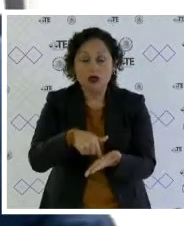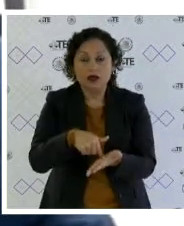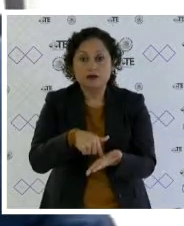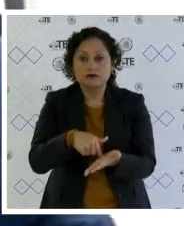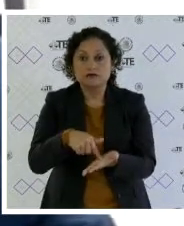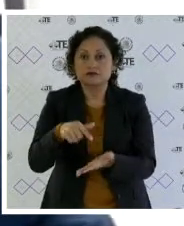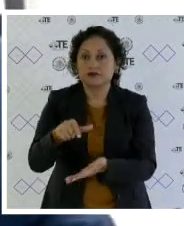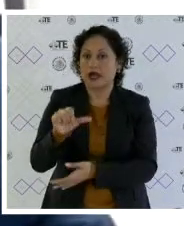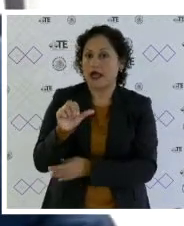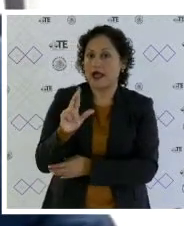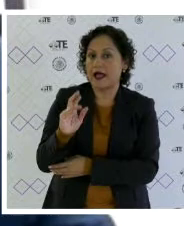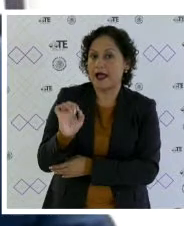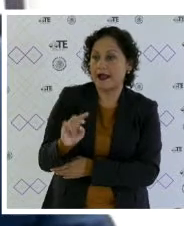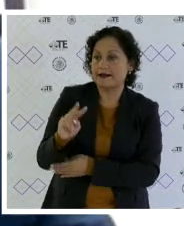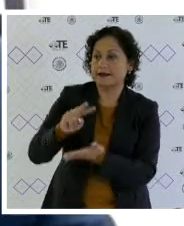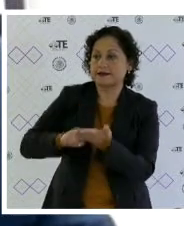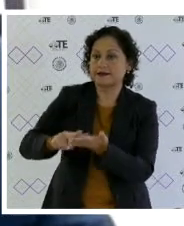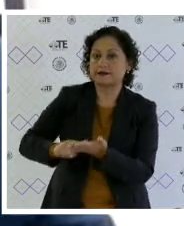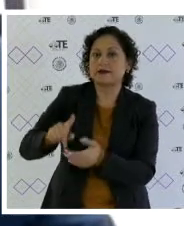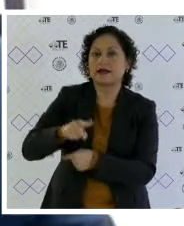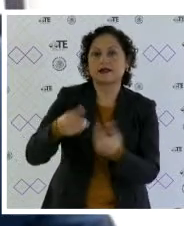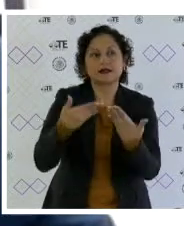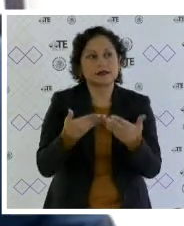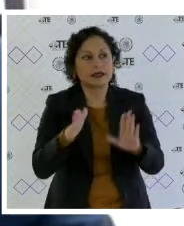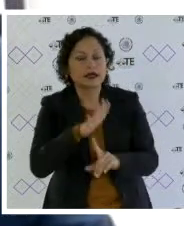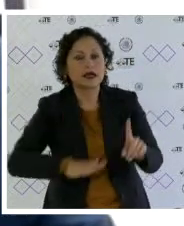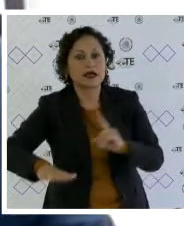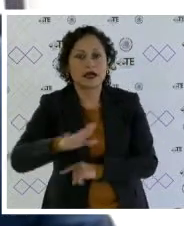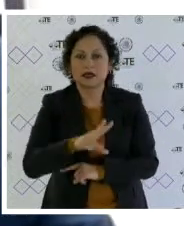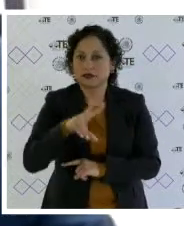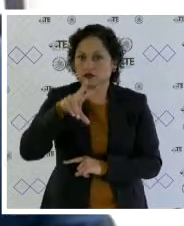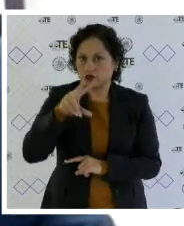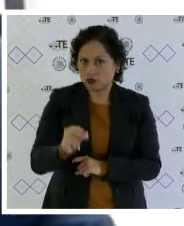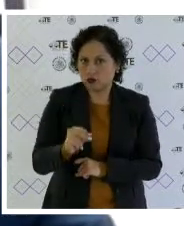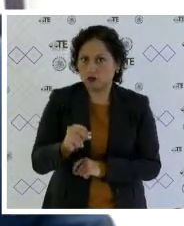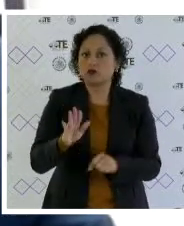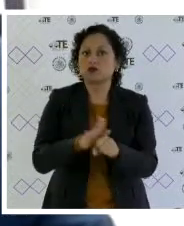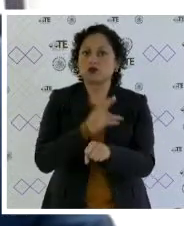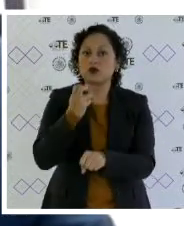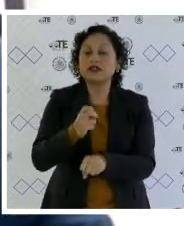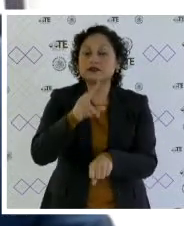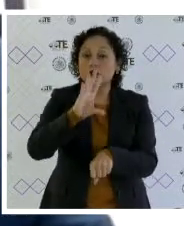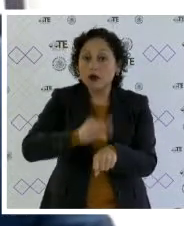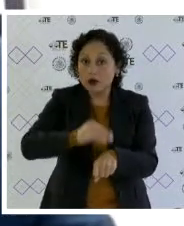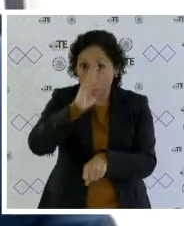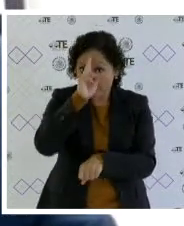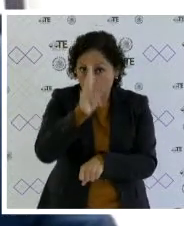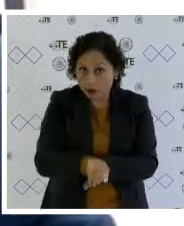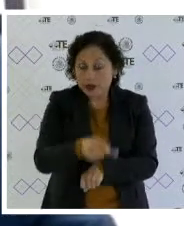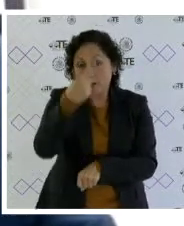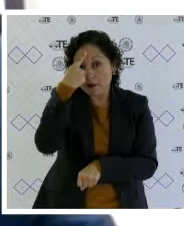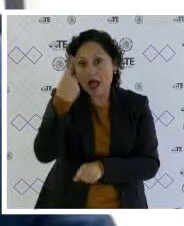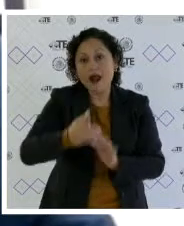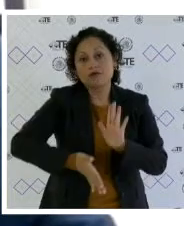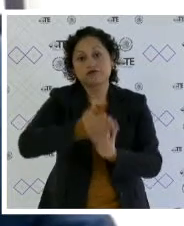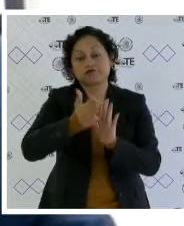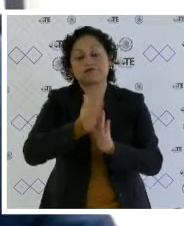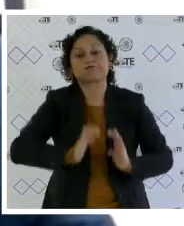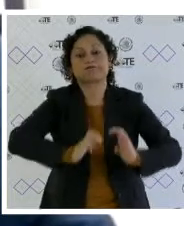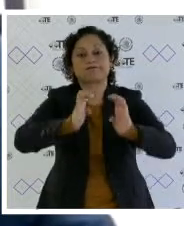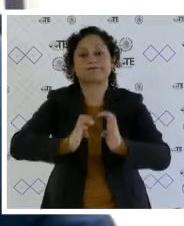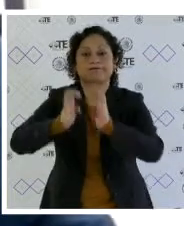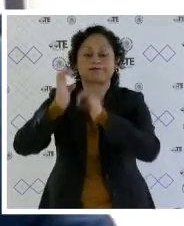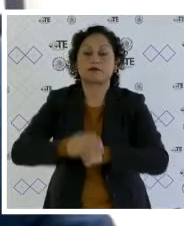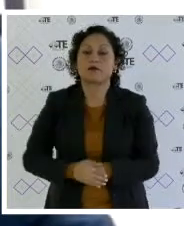áreas verdes y no a un espacio abierto, en la cual existe provisión de realizar construcciones u obras. Para declarar la